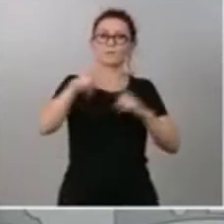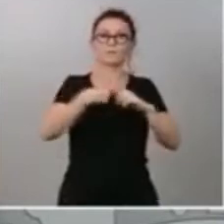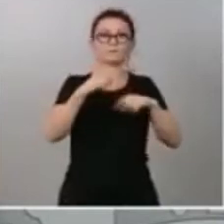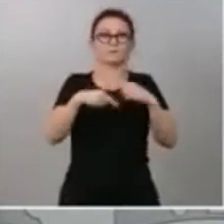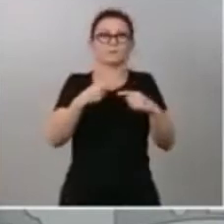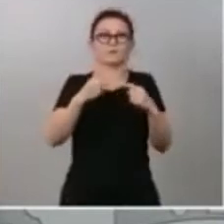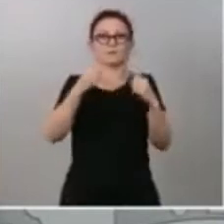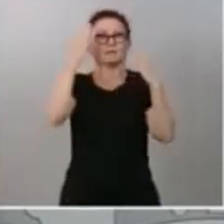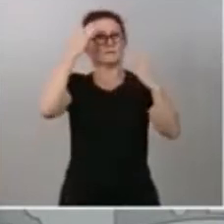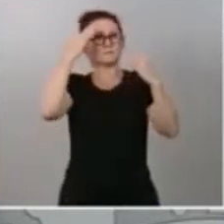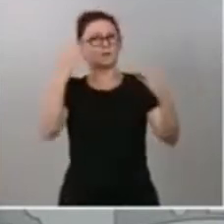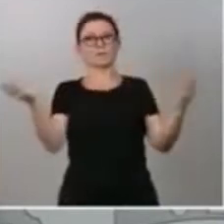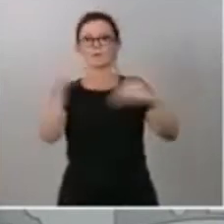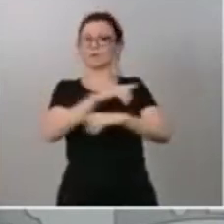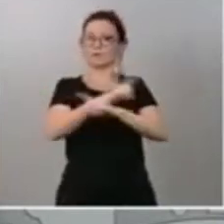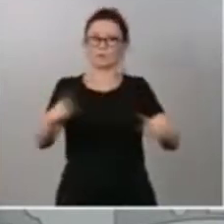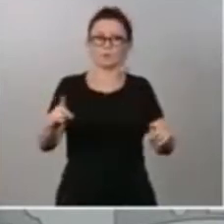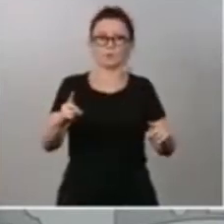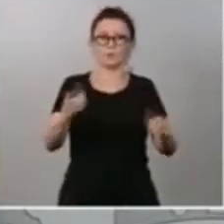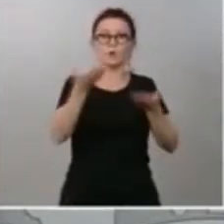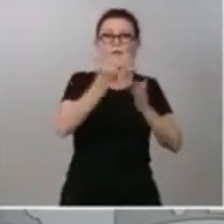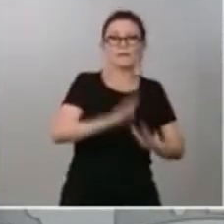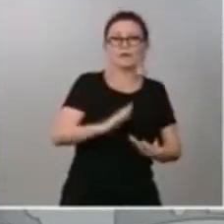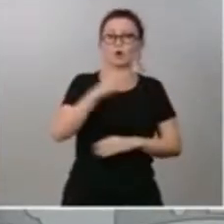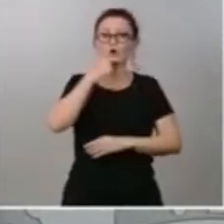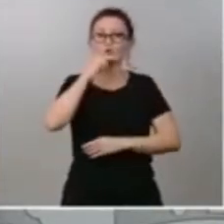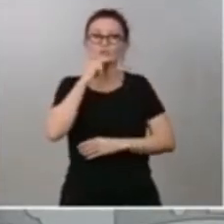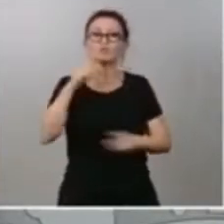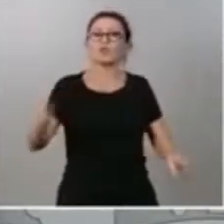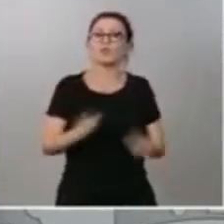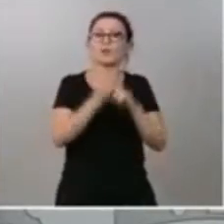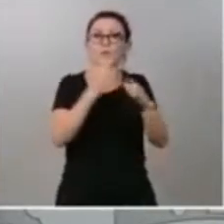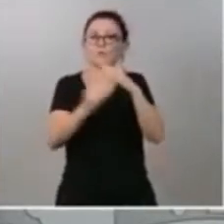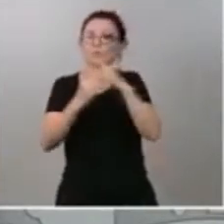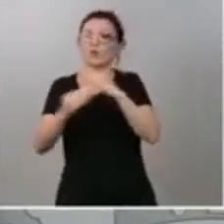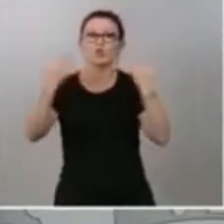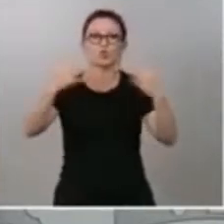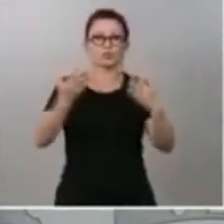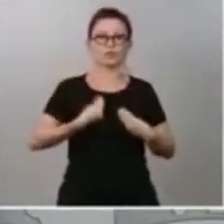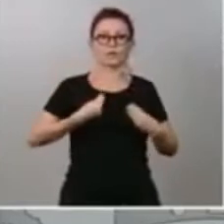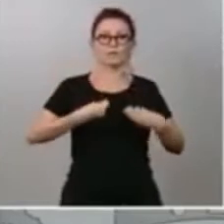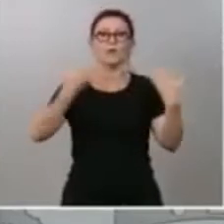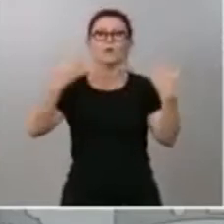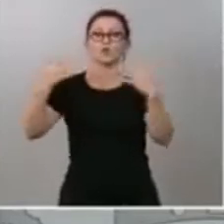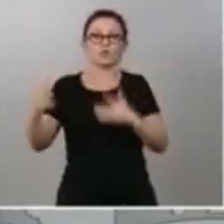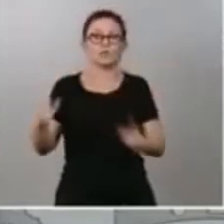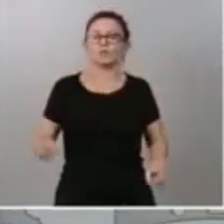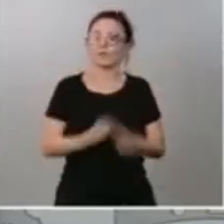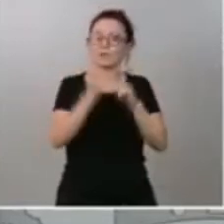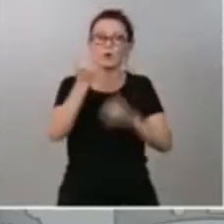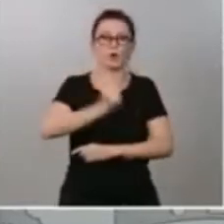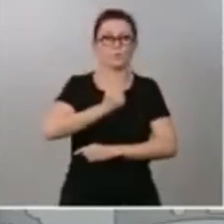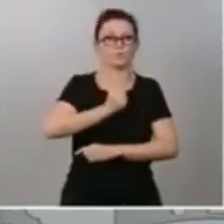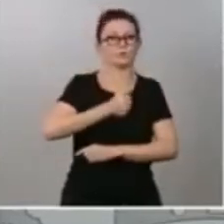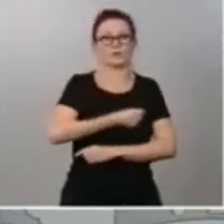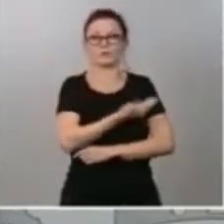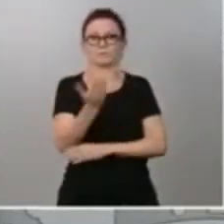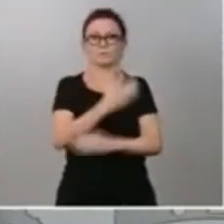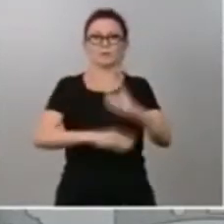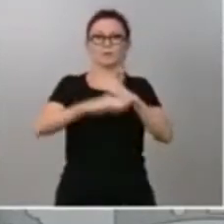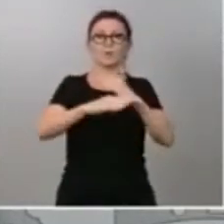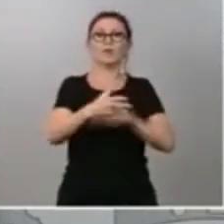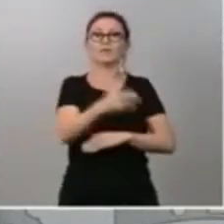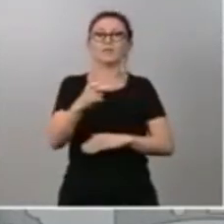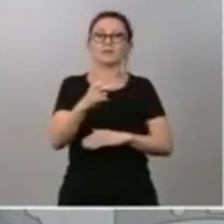hijas, nuestros nietos, nuestras nietas, nazcan donde nazcan, vivan donde vivan, deben tener las mismas oportunidades, los mismos derechos y no